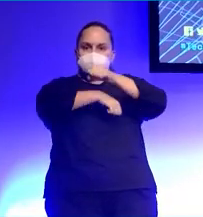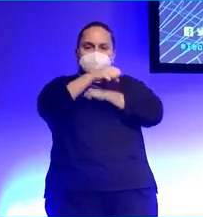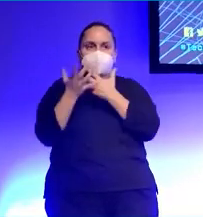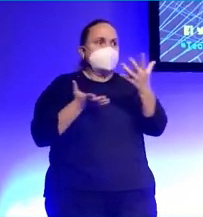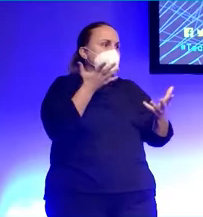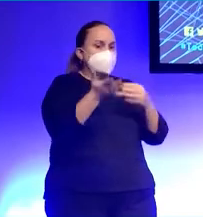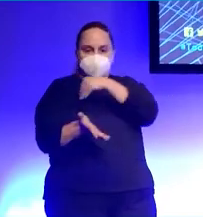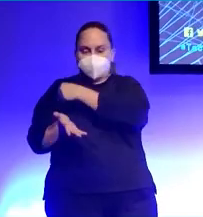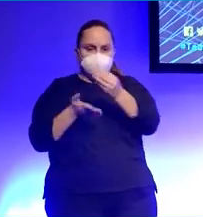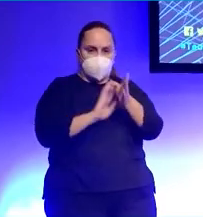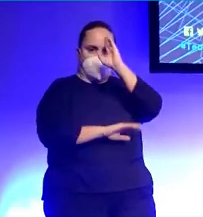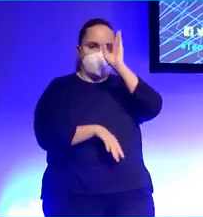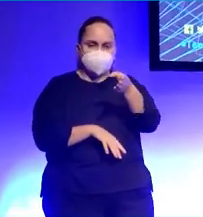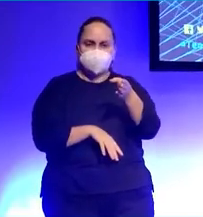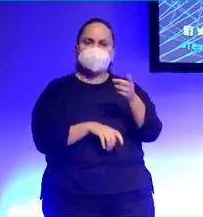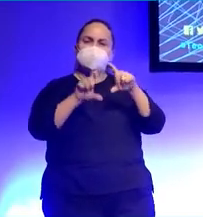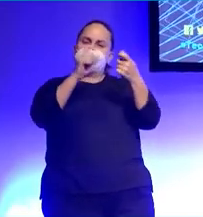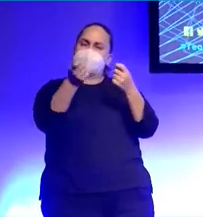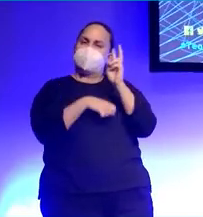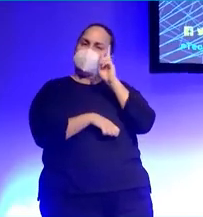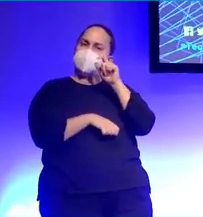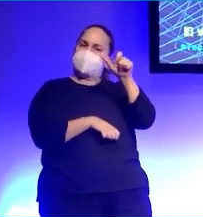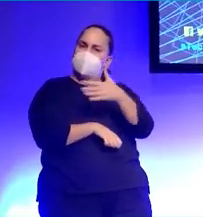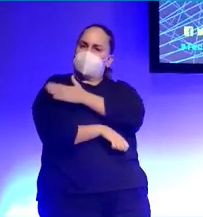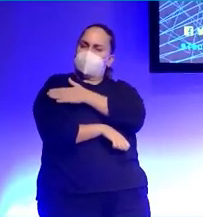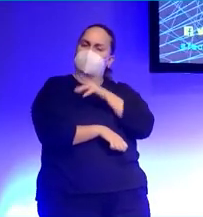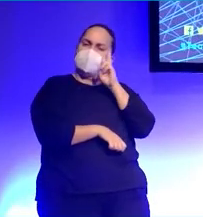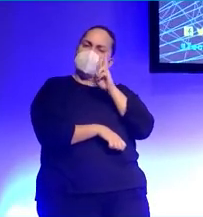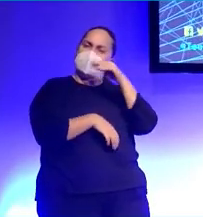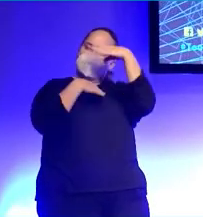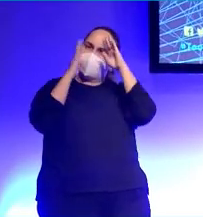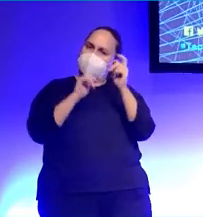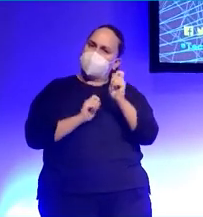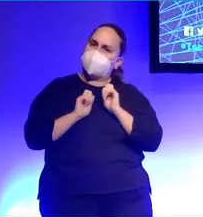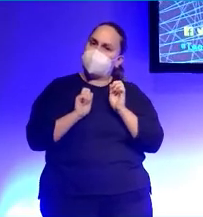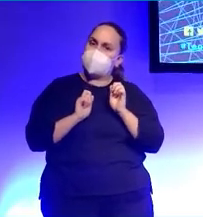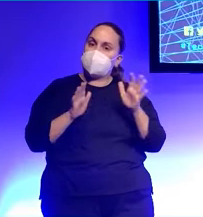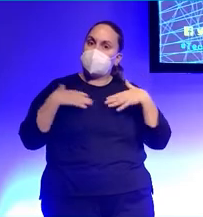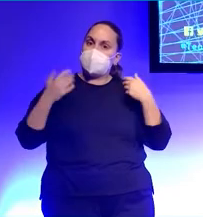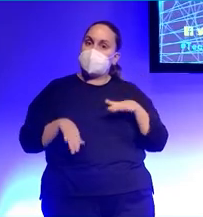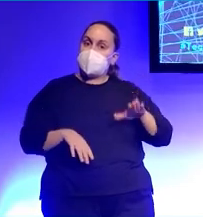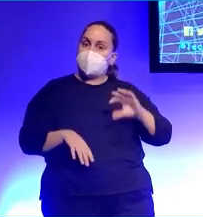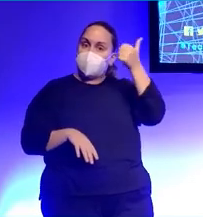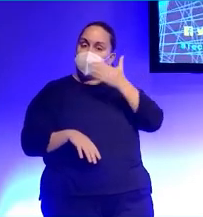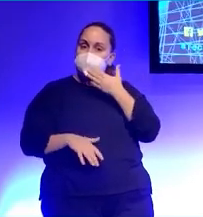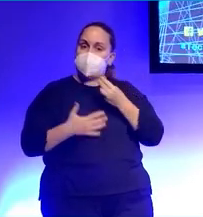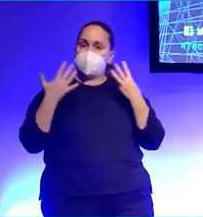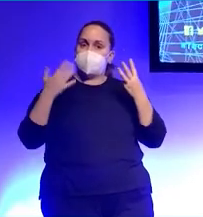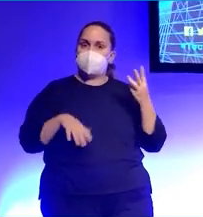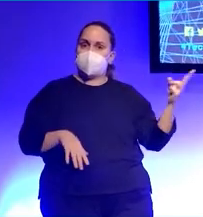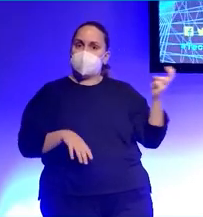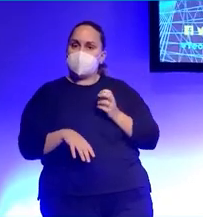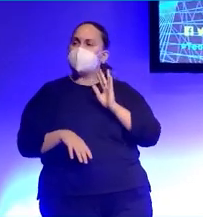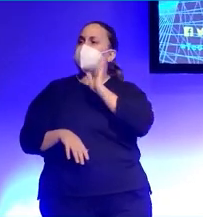Una vez en la tienda comencé a observar al dependiente de reojo a ver si me atendía y de repente se me acercó un niño de unos 8 años que me expetó lo